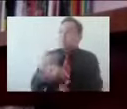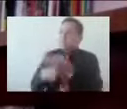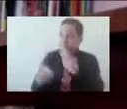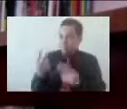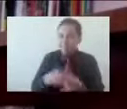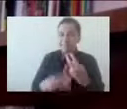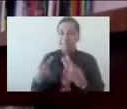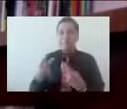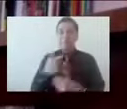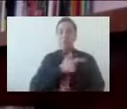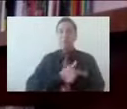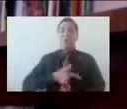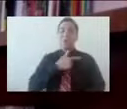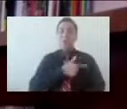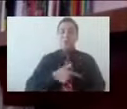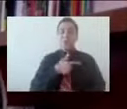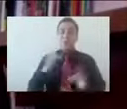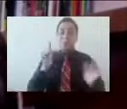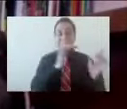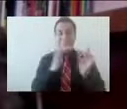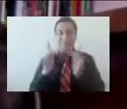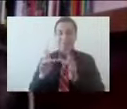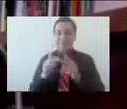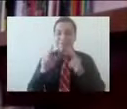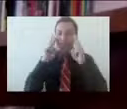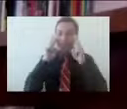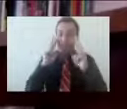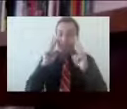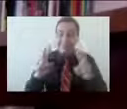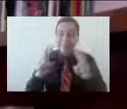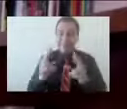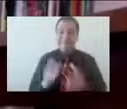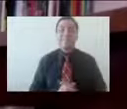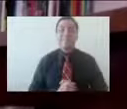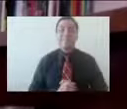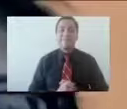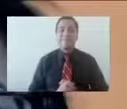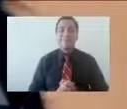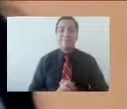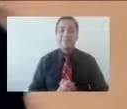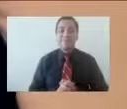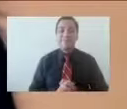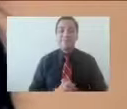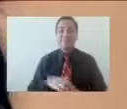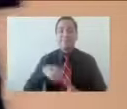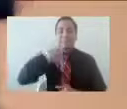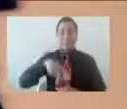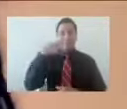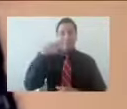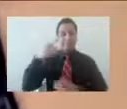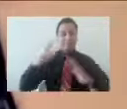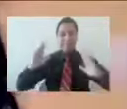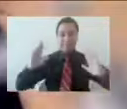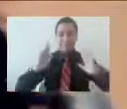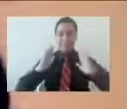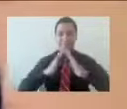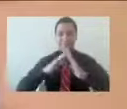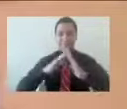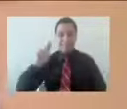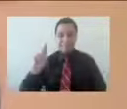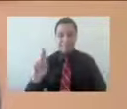adelante, estás en tu casa. Muchísimas gracias, pues bueno, para mí es un placer poder